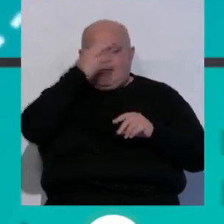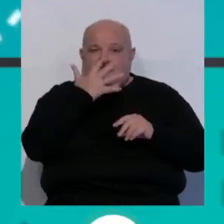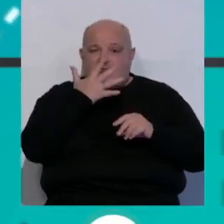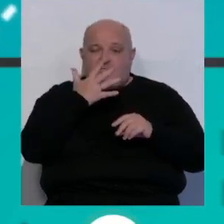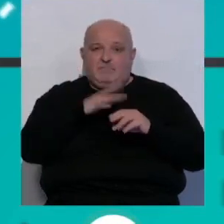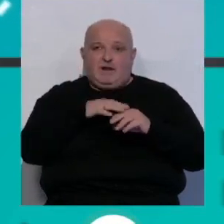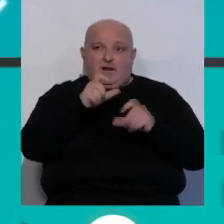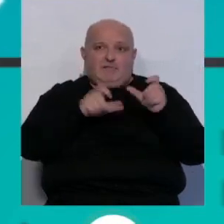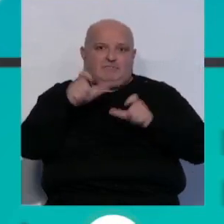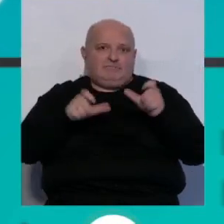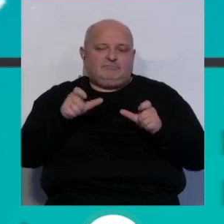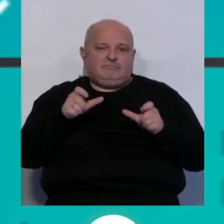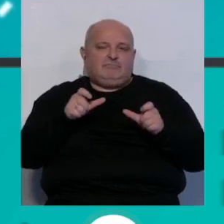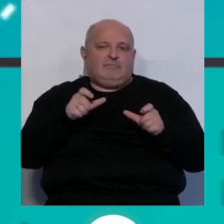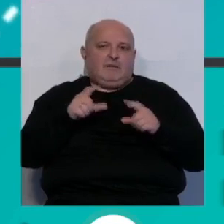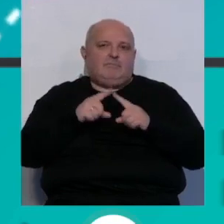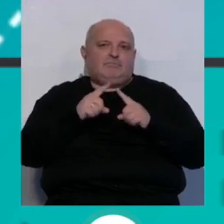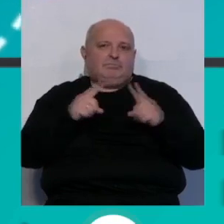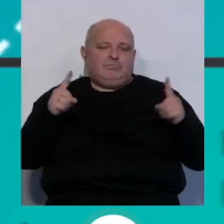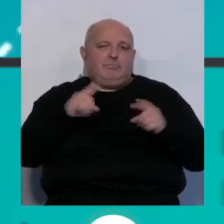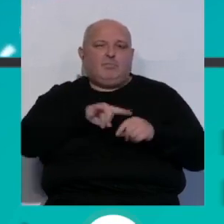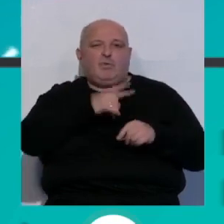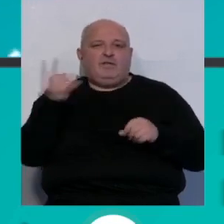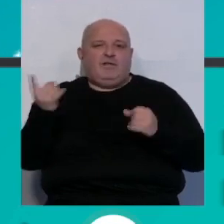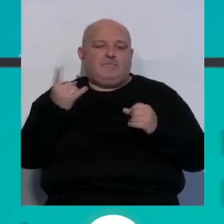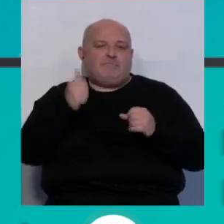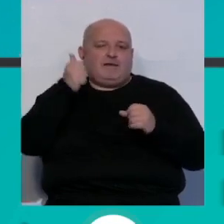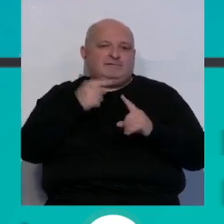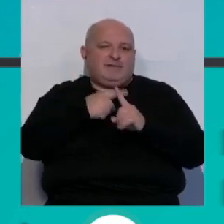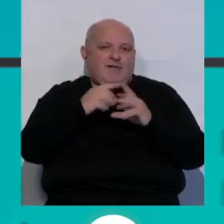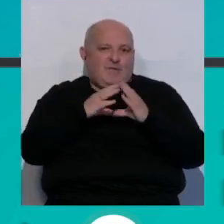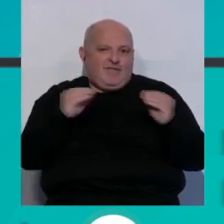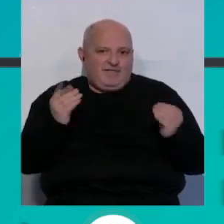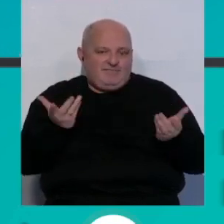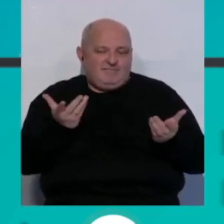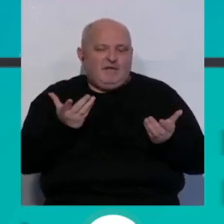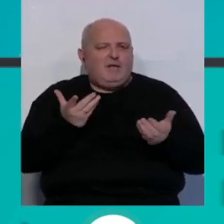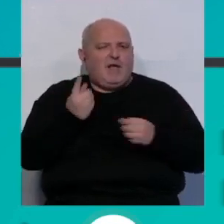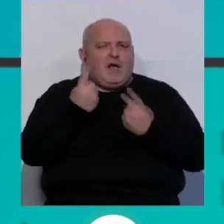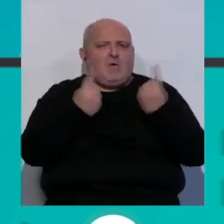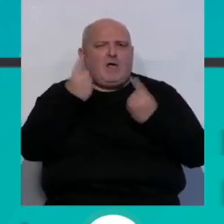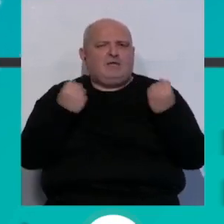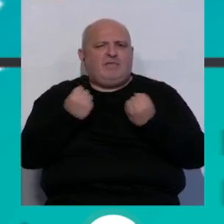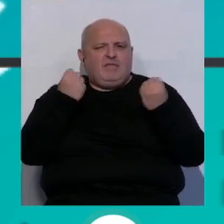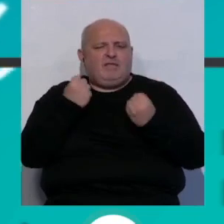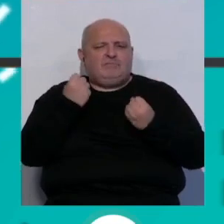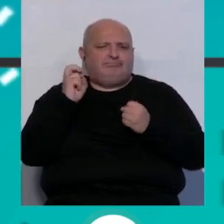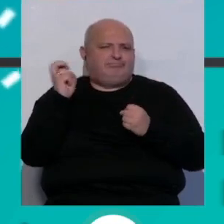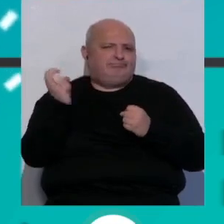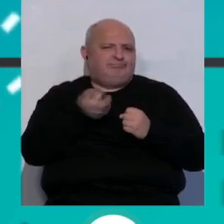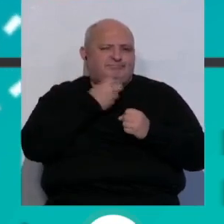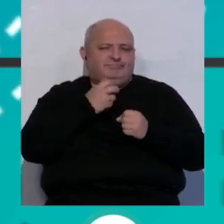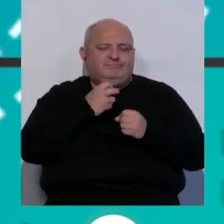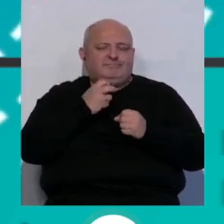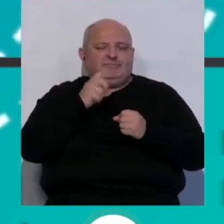carnaval que para muchos además se prolongará por el puente festivo del Día de Andalucía. delante, muchas actividades y atractivos para estos días